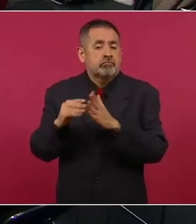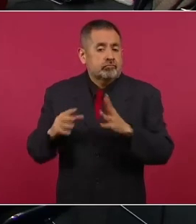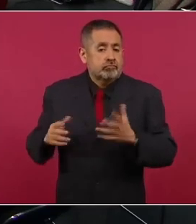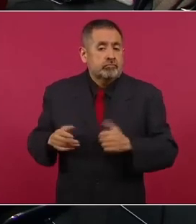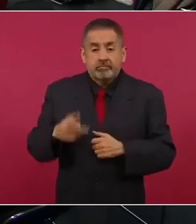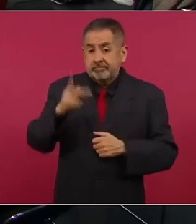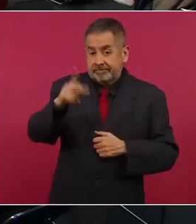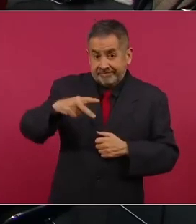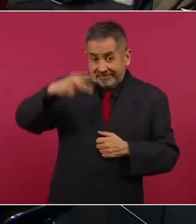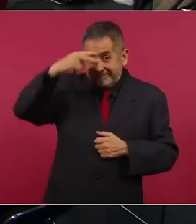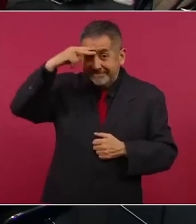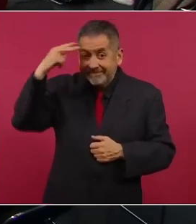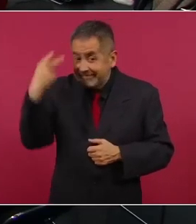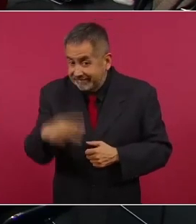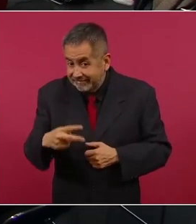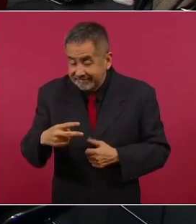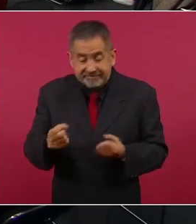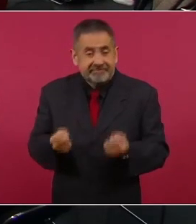pero que los mexicanos,